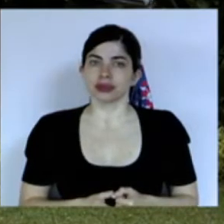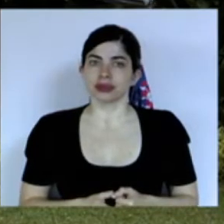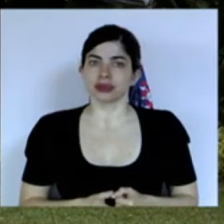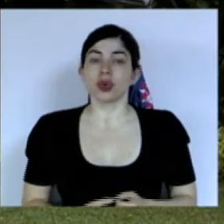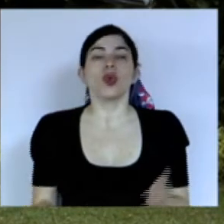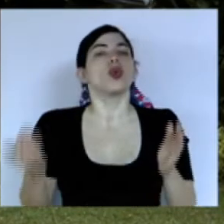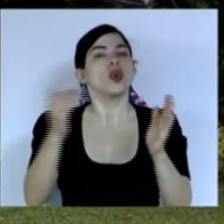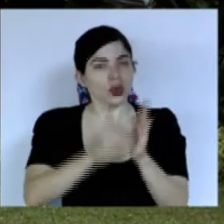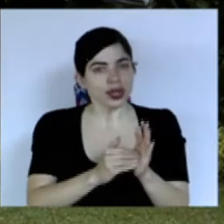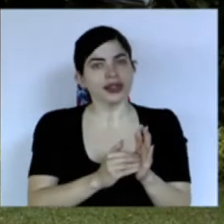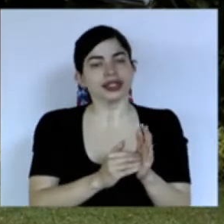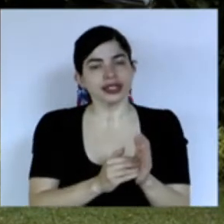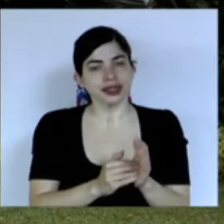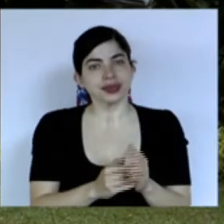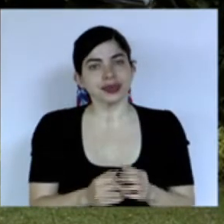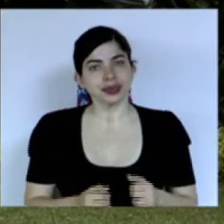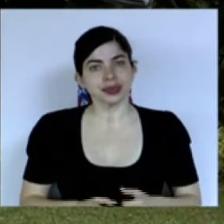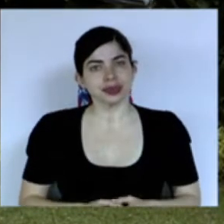nuevamente